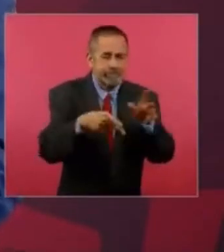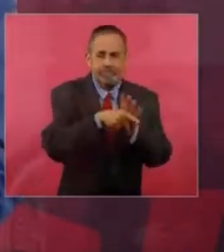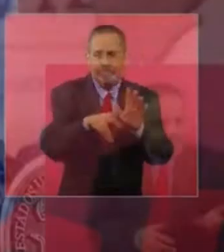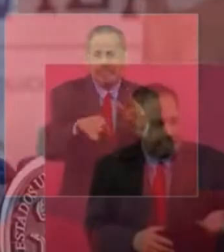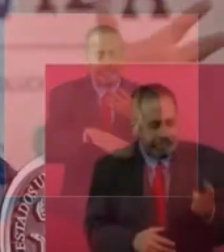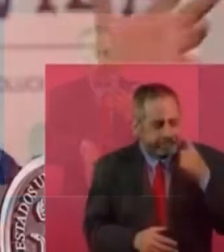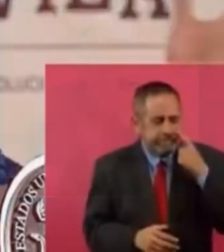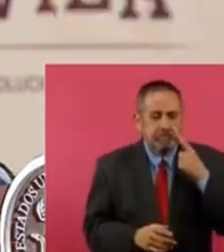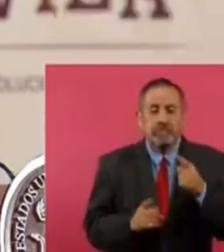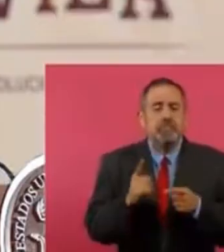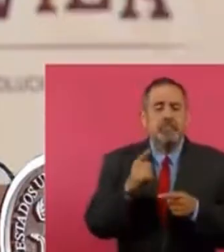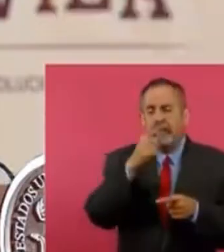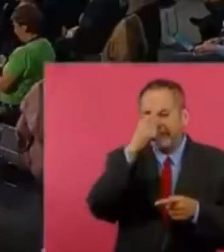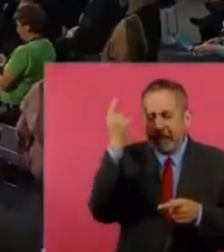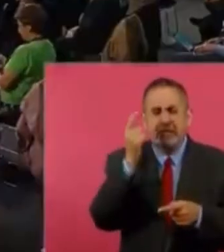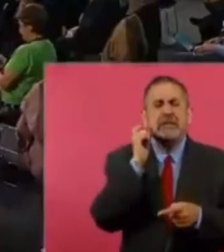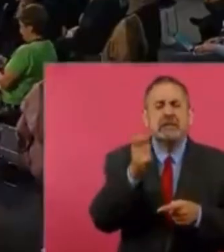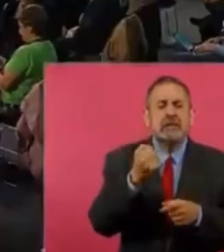muchísimo.